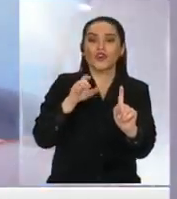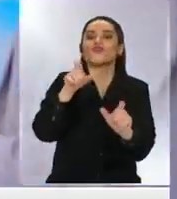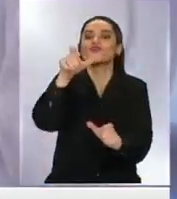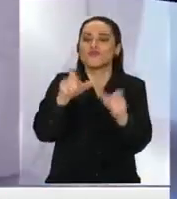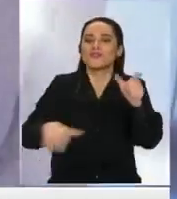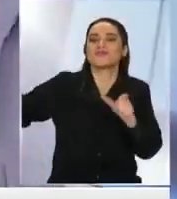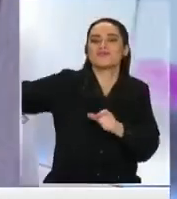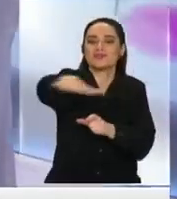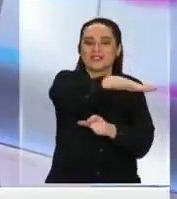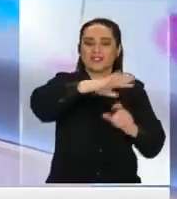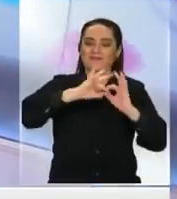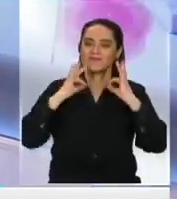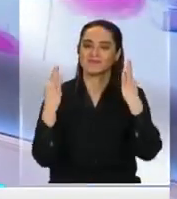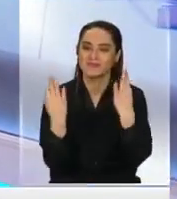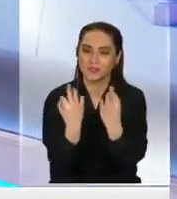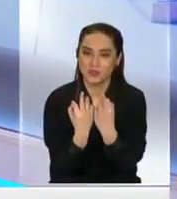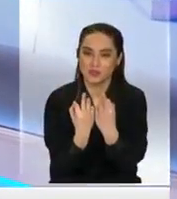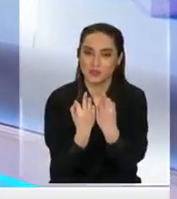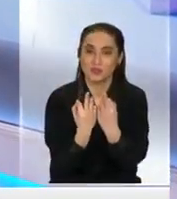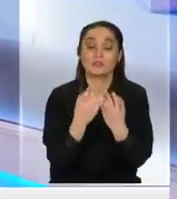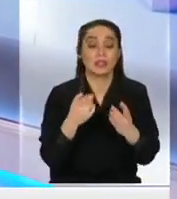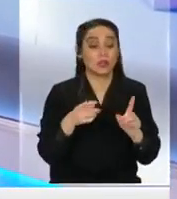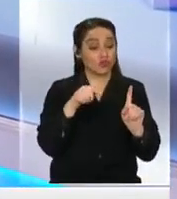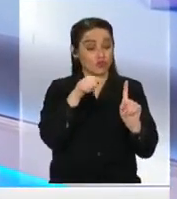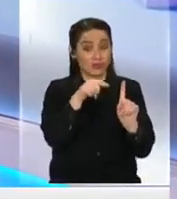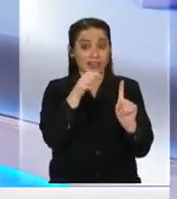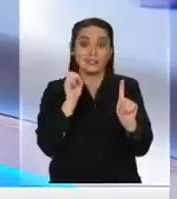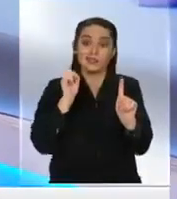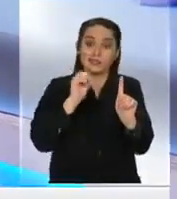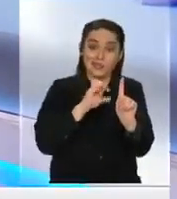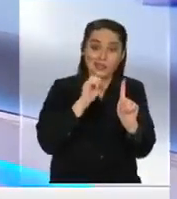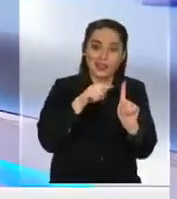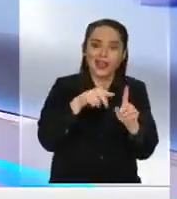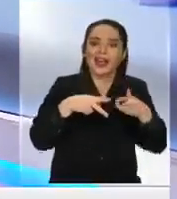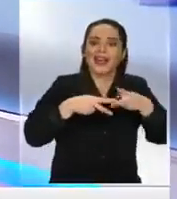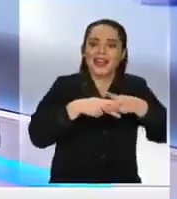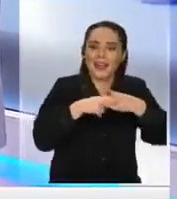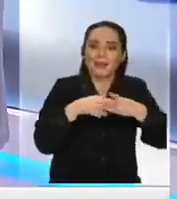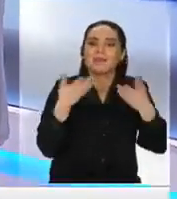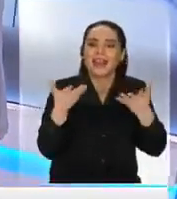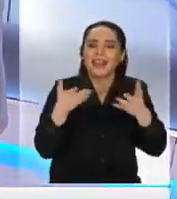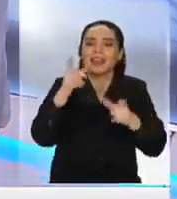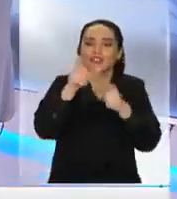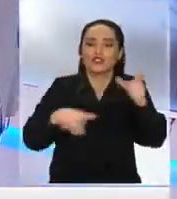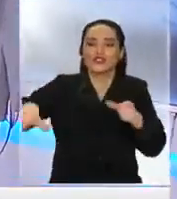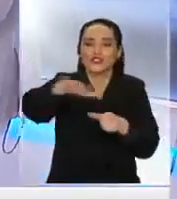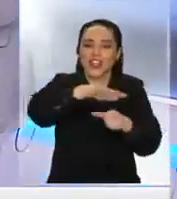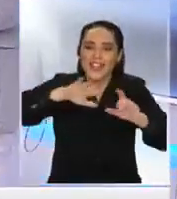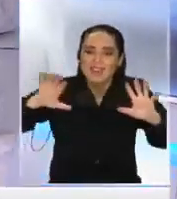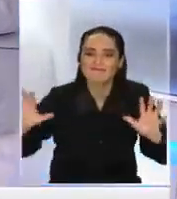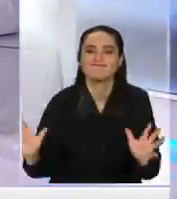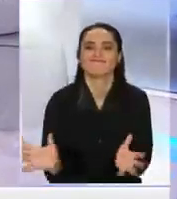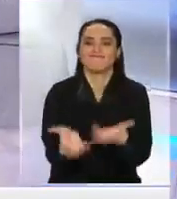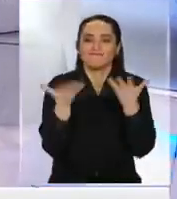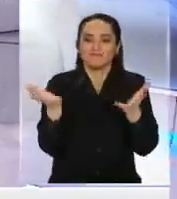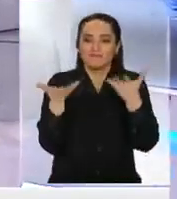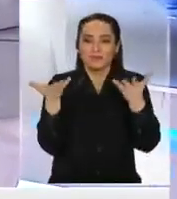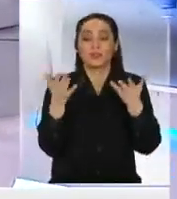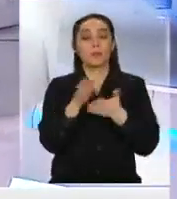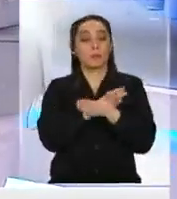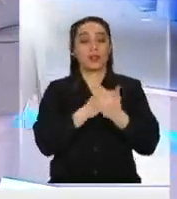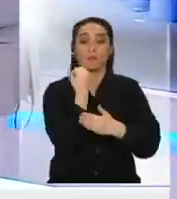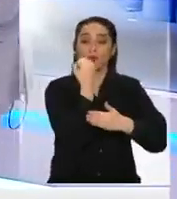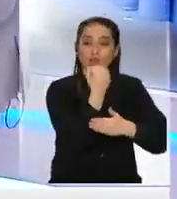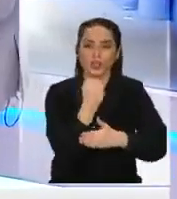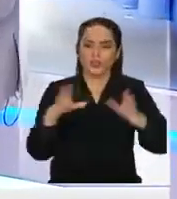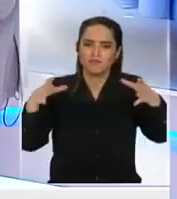herramientas para que a la sociedad le vaya bien. Y eso implica enseñar la solidaridad, la colaboración, la capacidad del trabajo en equipo, cosas que hoy día están